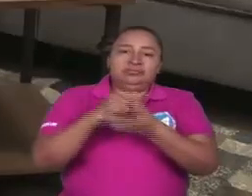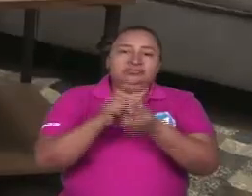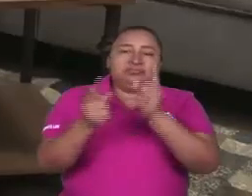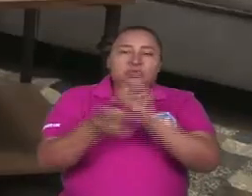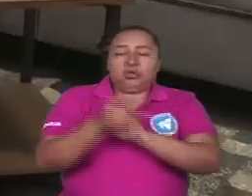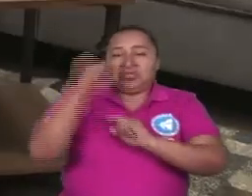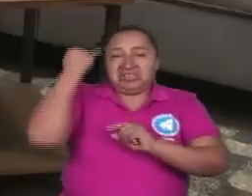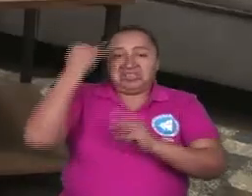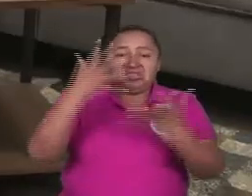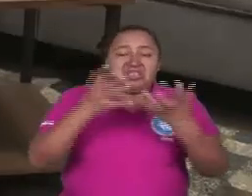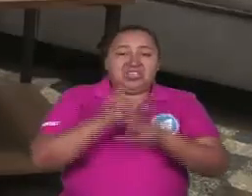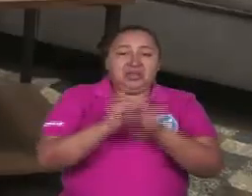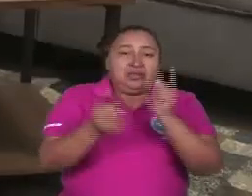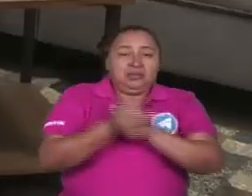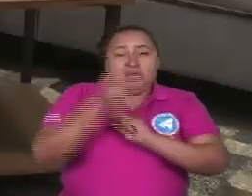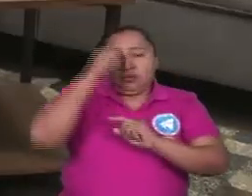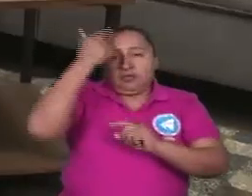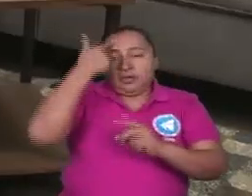intento de golpe de Estado.